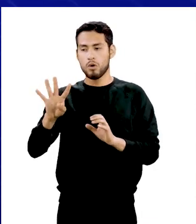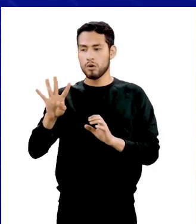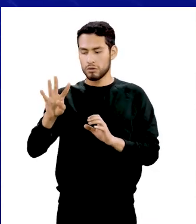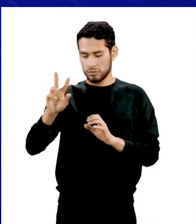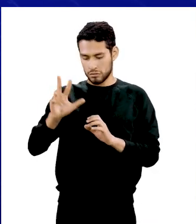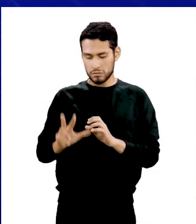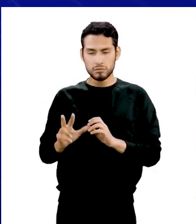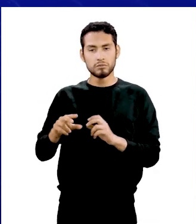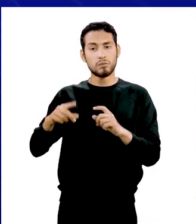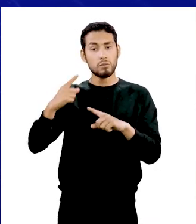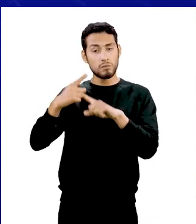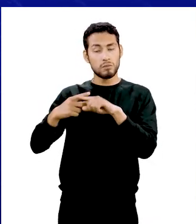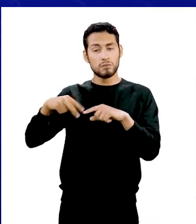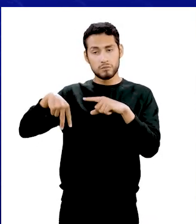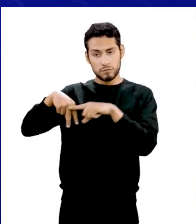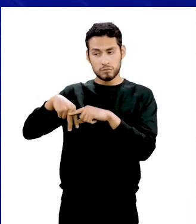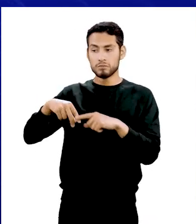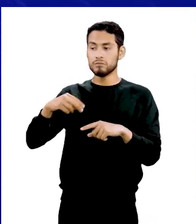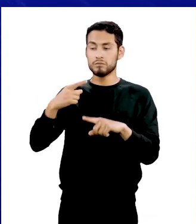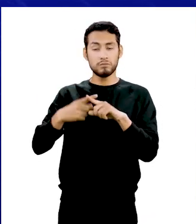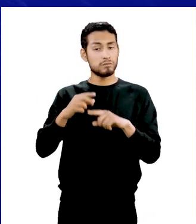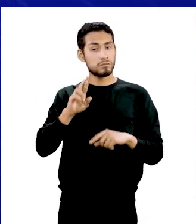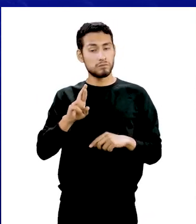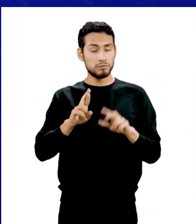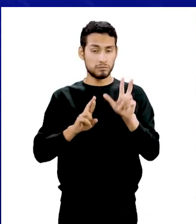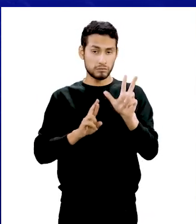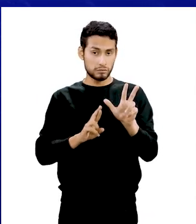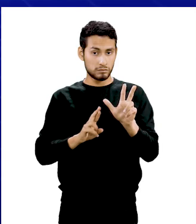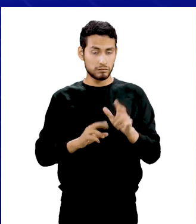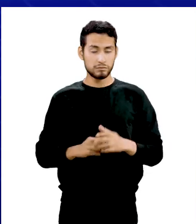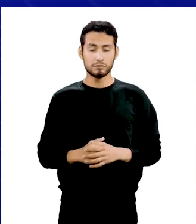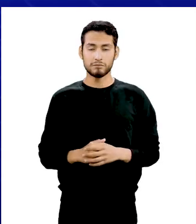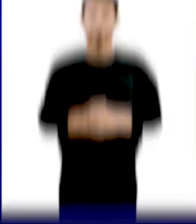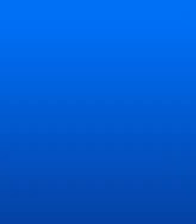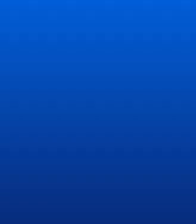igual a 4 tercios por pi por radio al cubo.